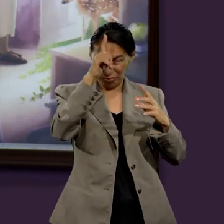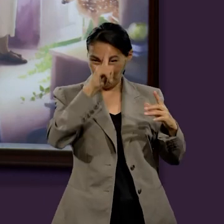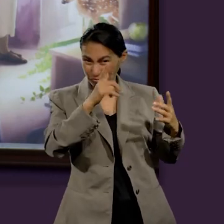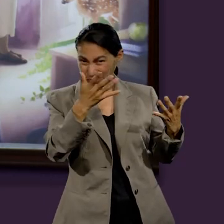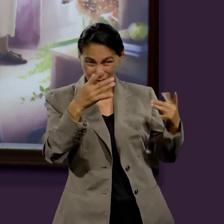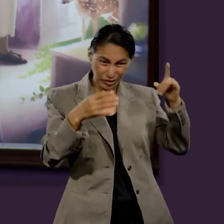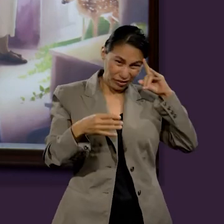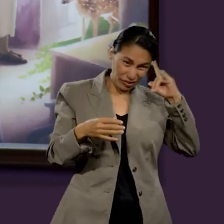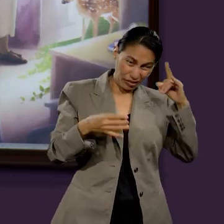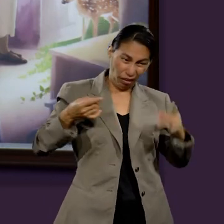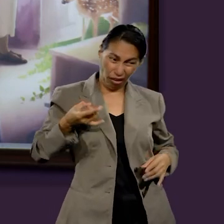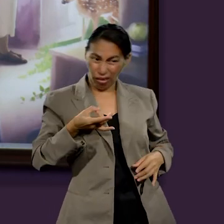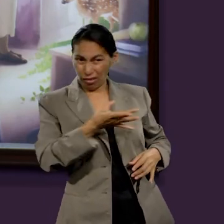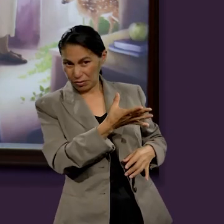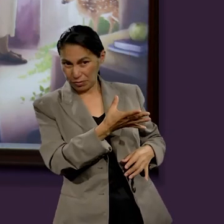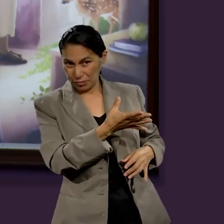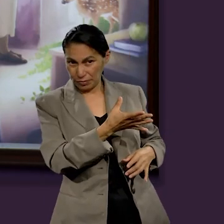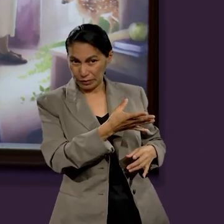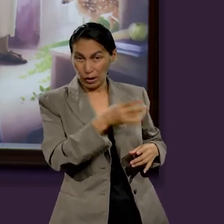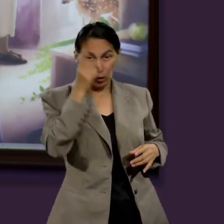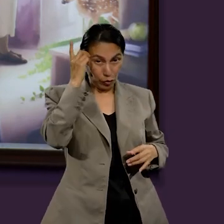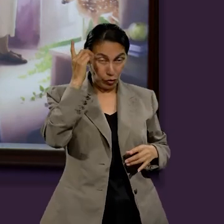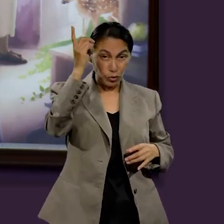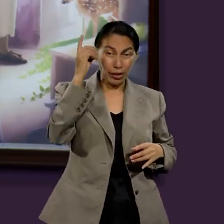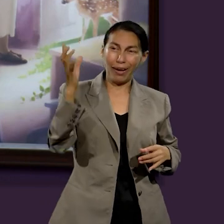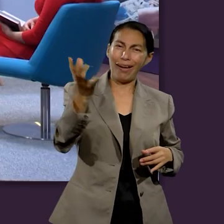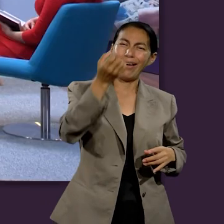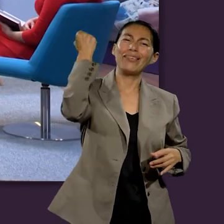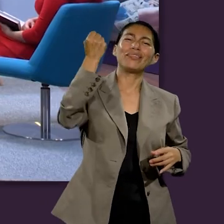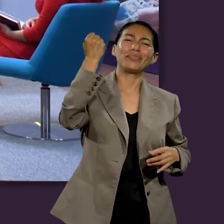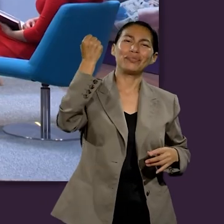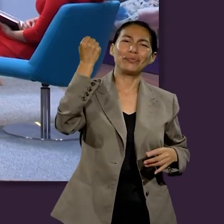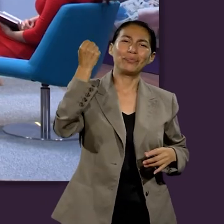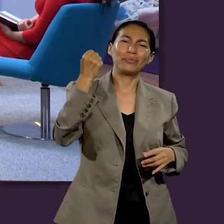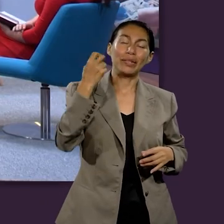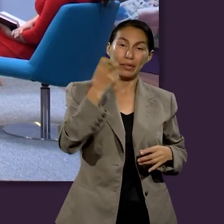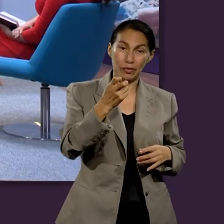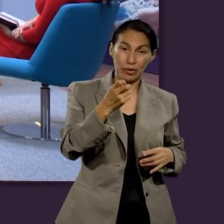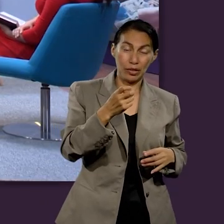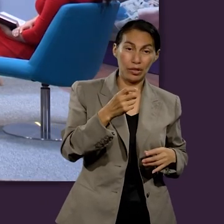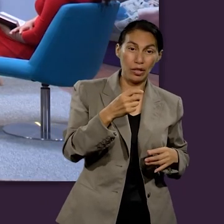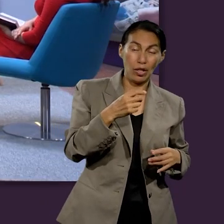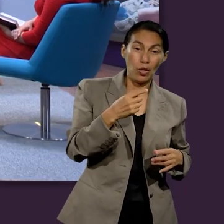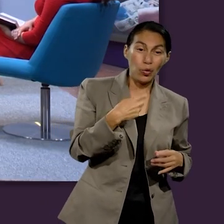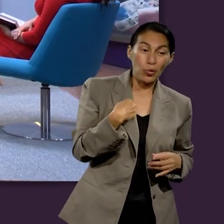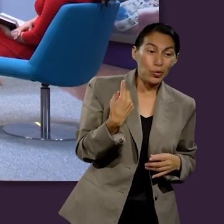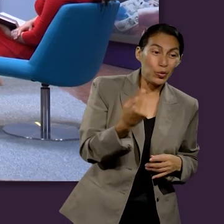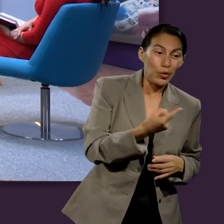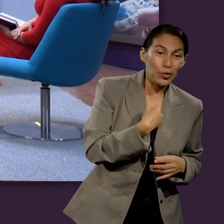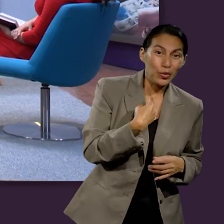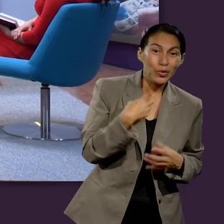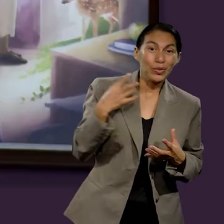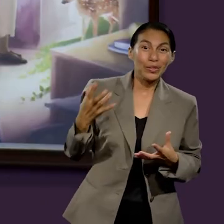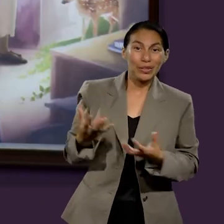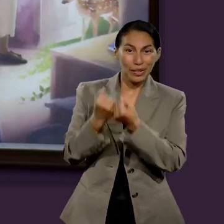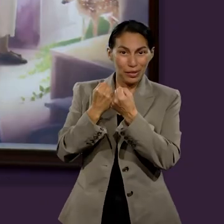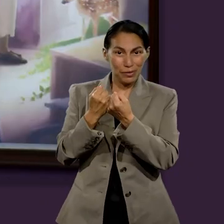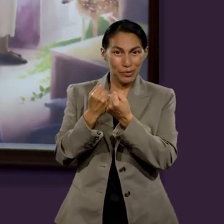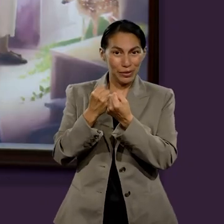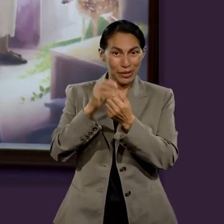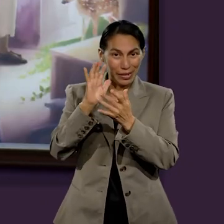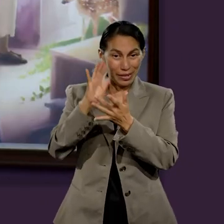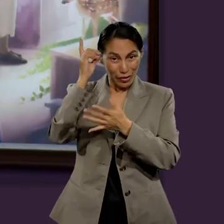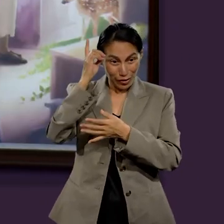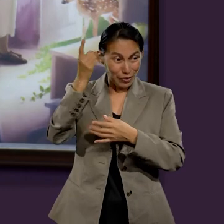la batalla. Y al ganar la batalla, ganó el derecho de que nosotros seamos salvos.